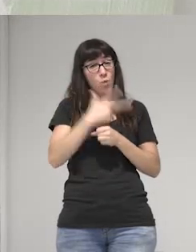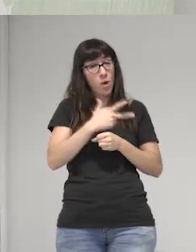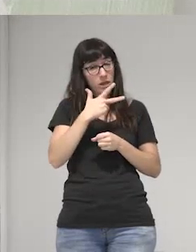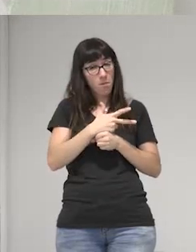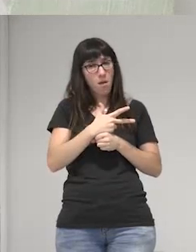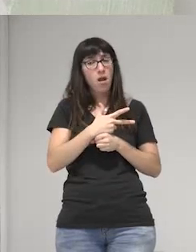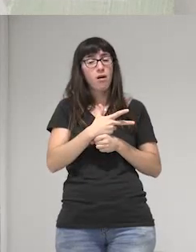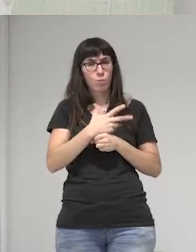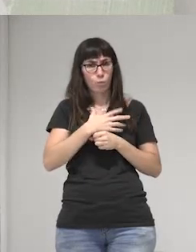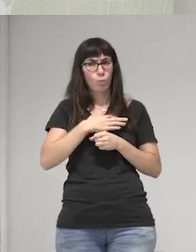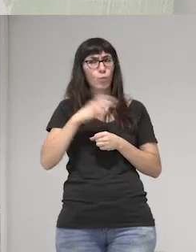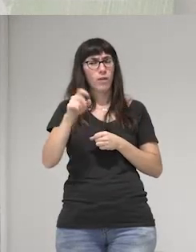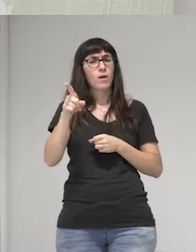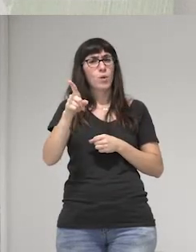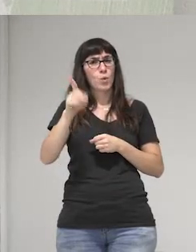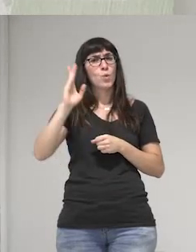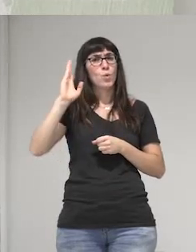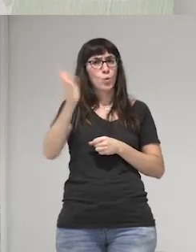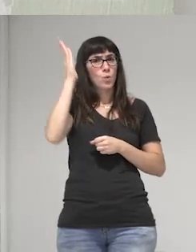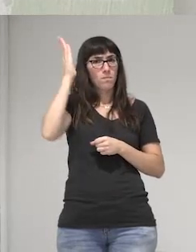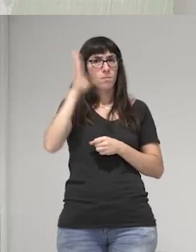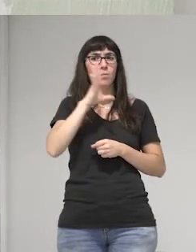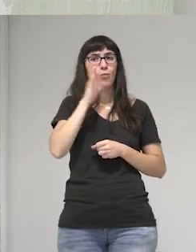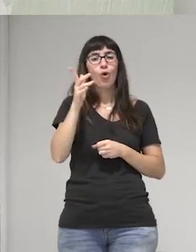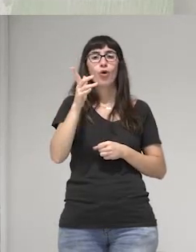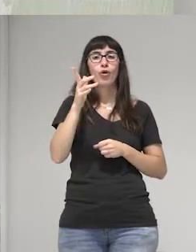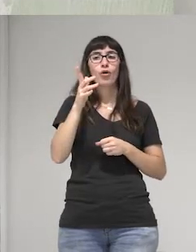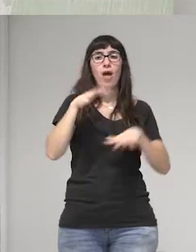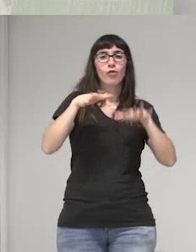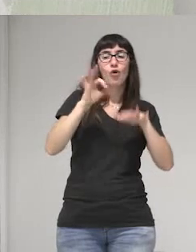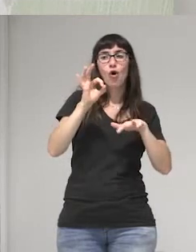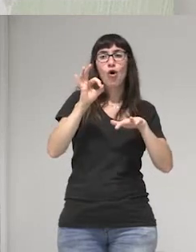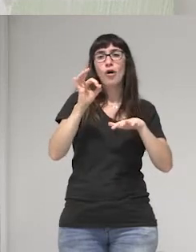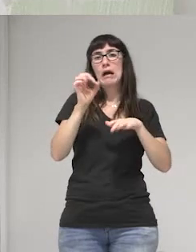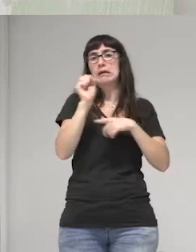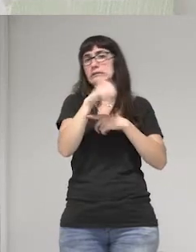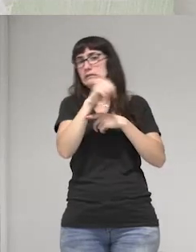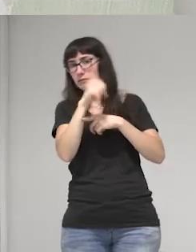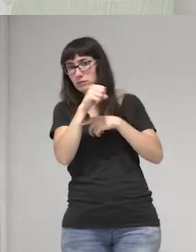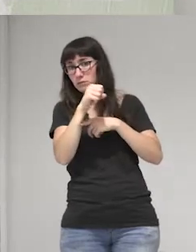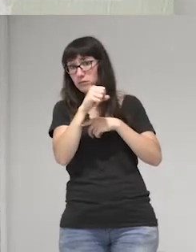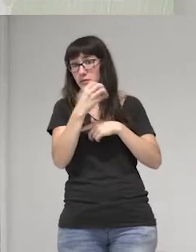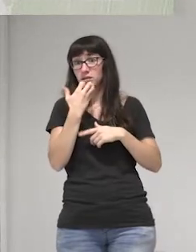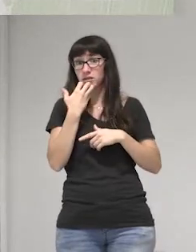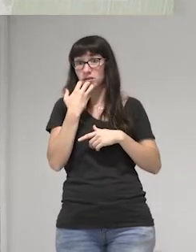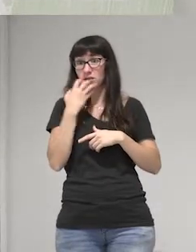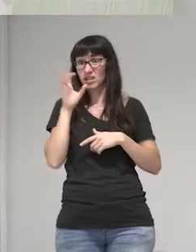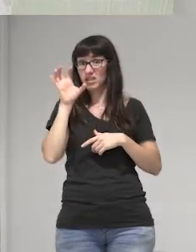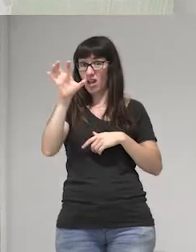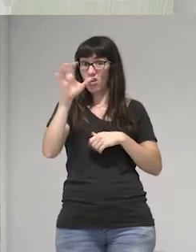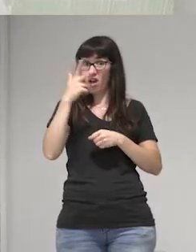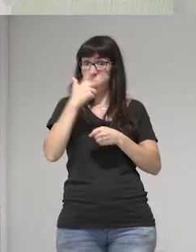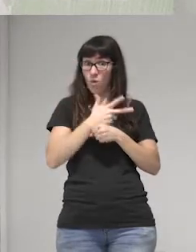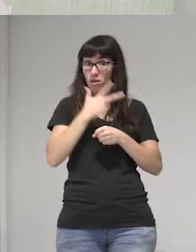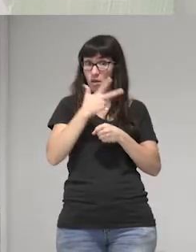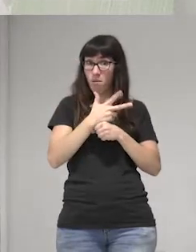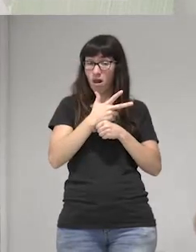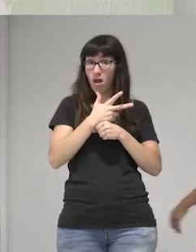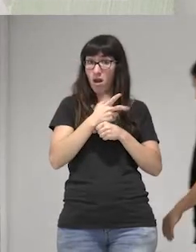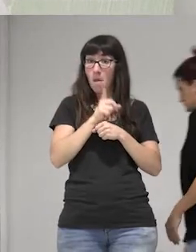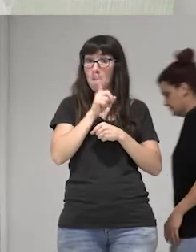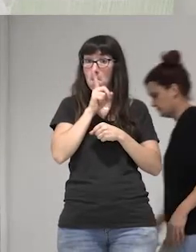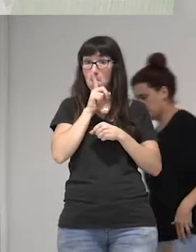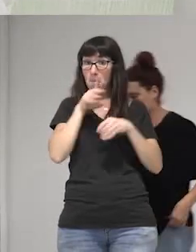culpable por acción hubo omisión y mientras el Estado de Guatemala mantenga su voz callada respecto